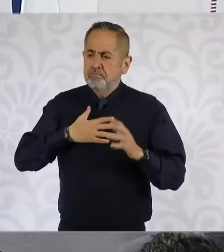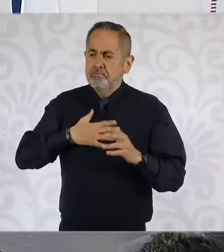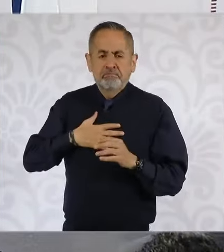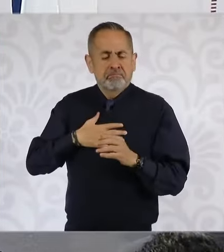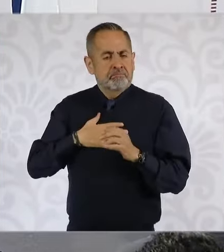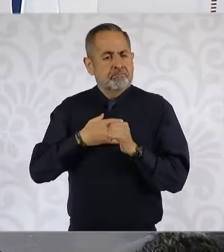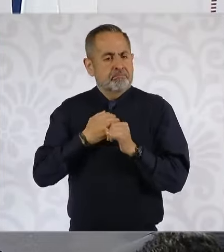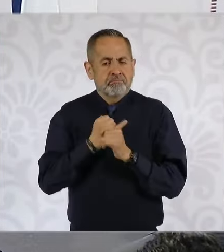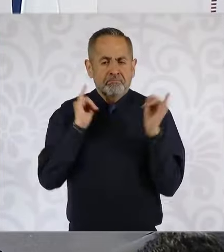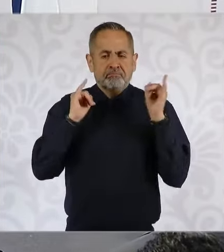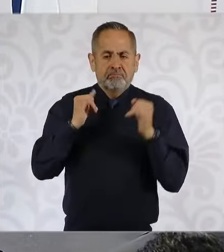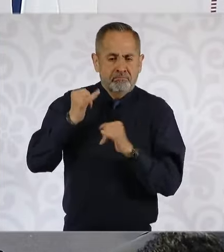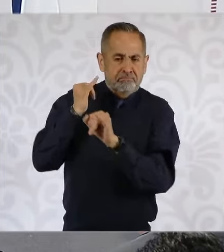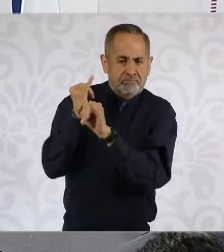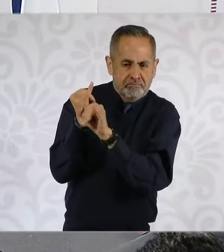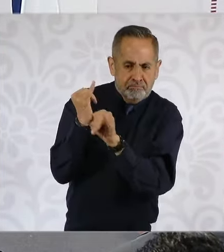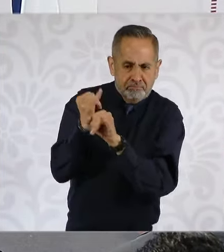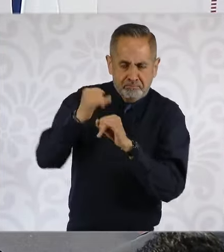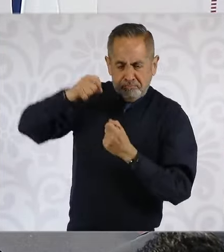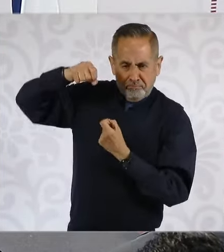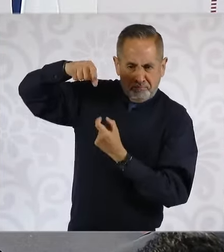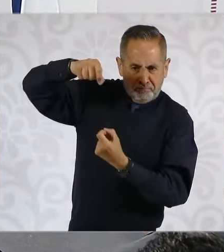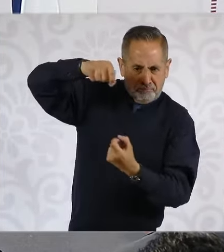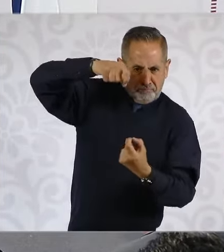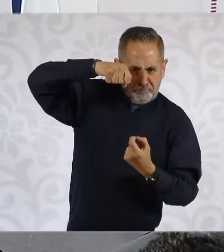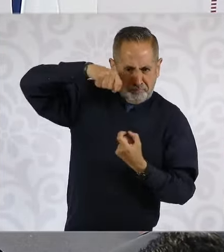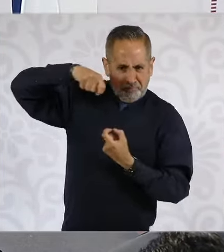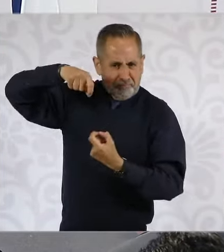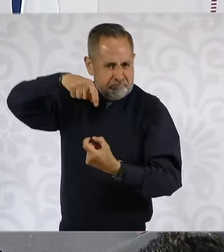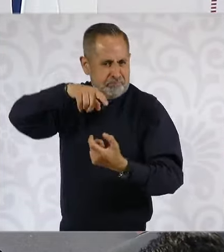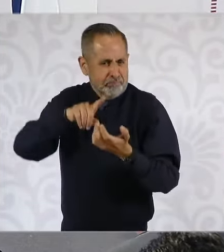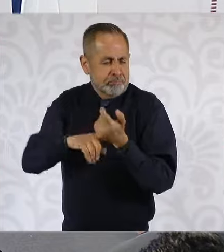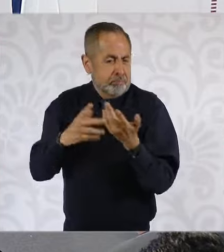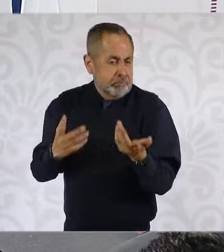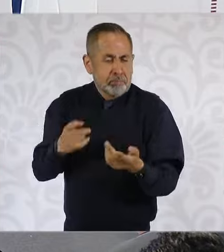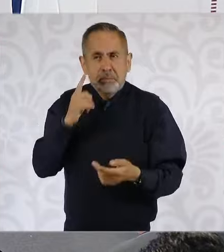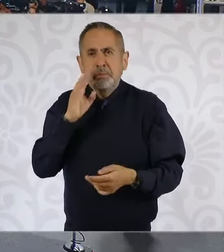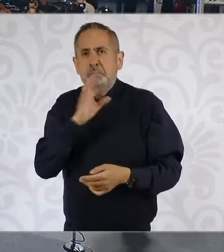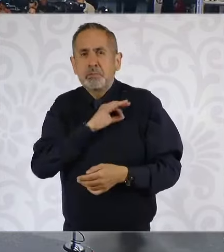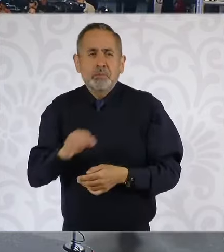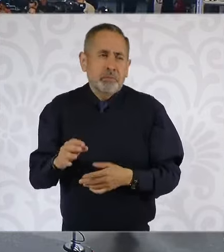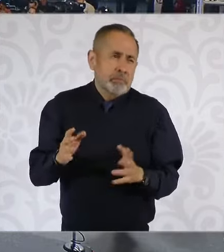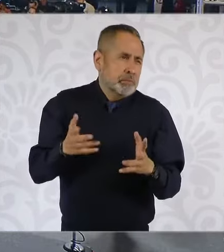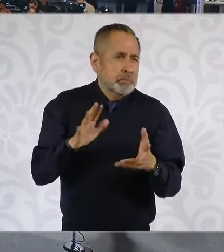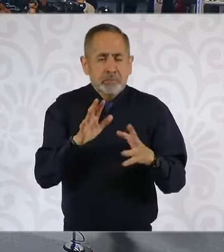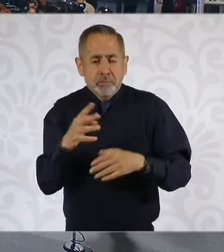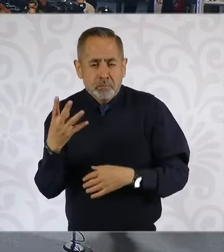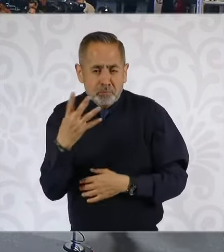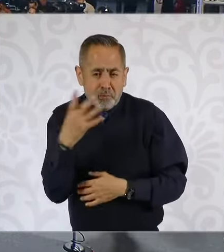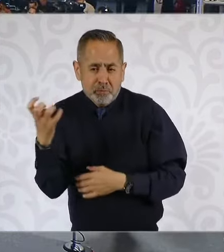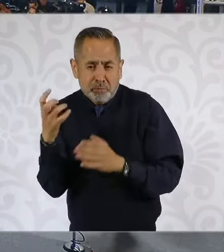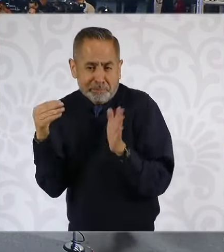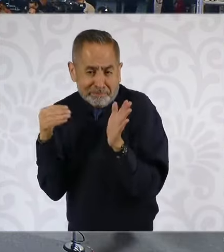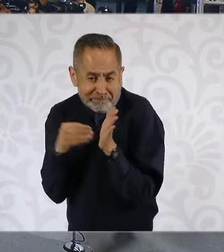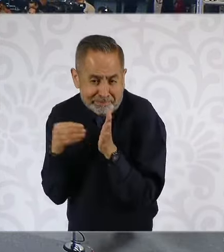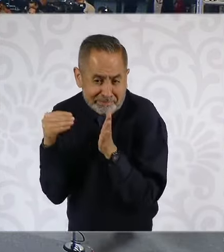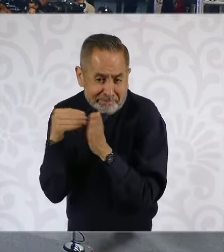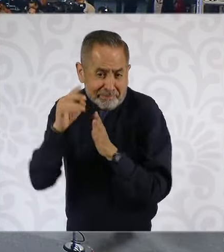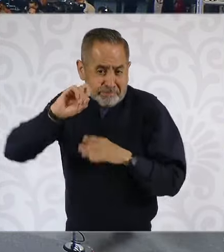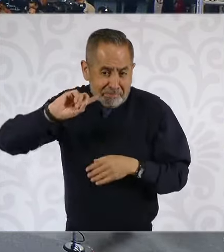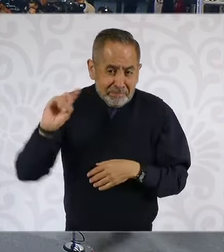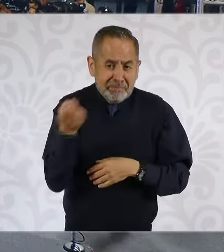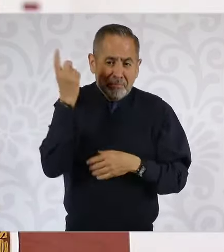actividades espaciales, toda vez que se requieren de por lo menos 400 millones de dólares para este proyecto.